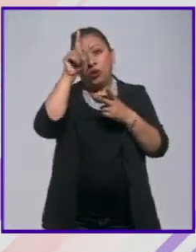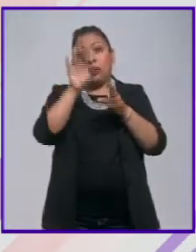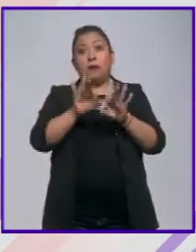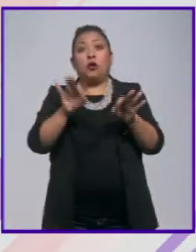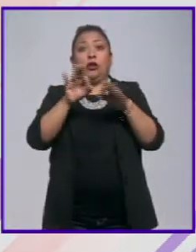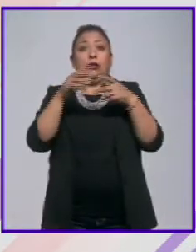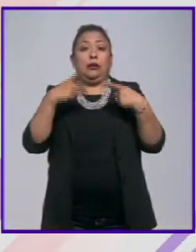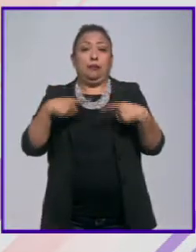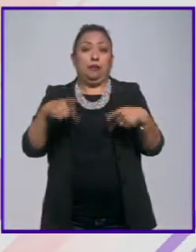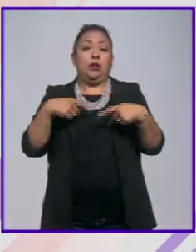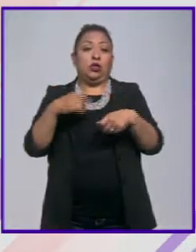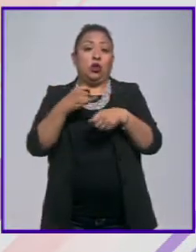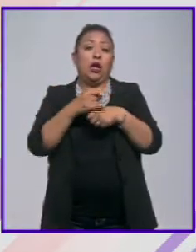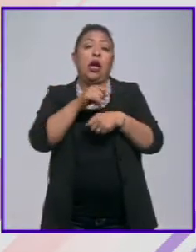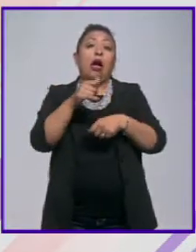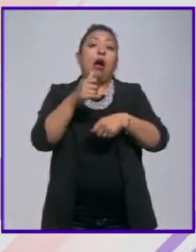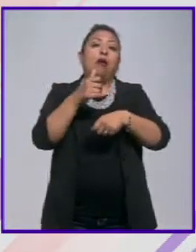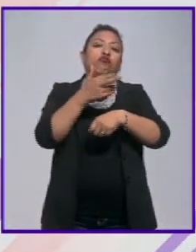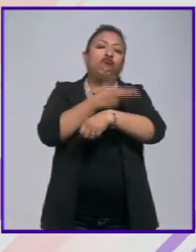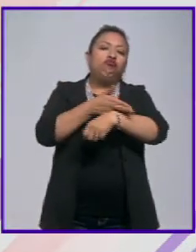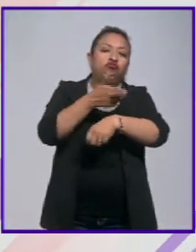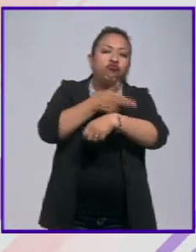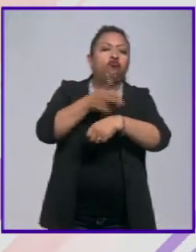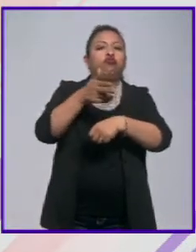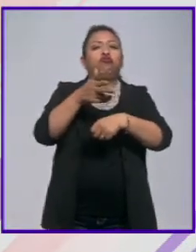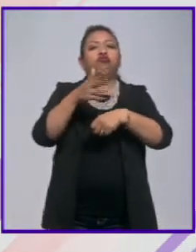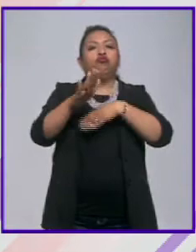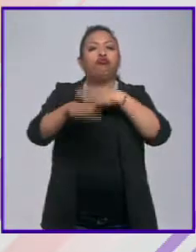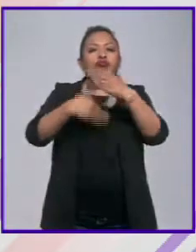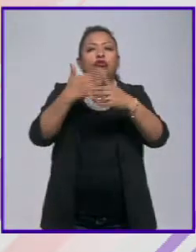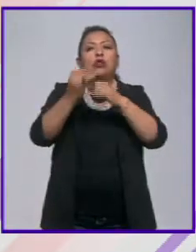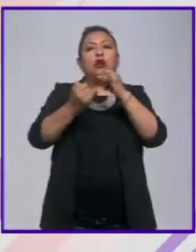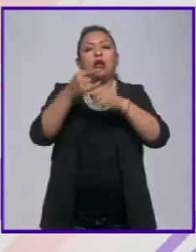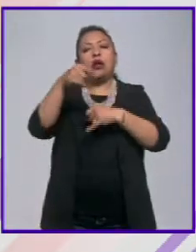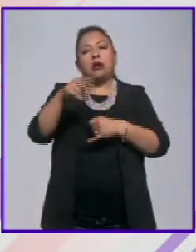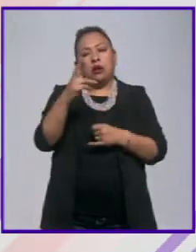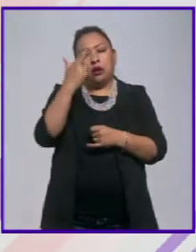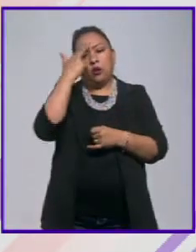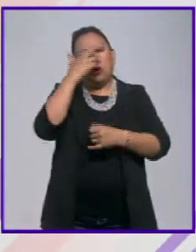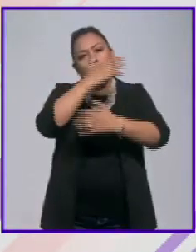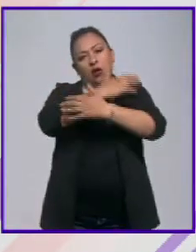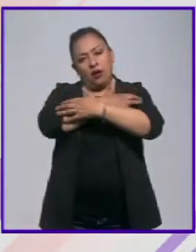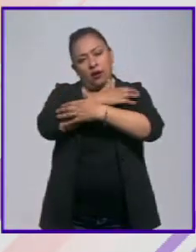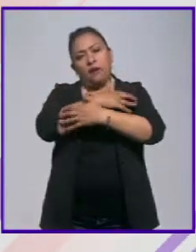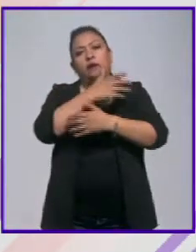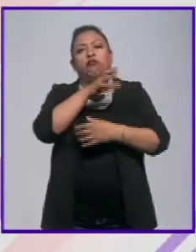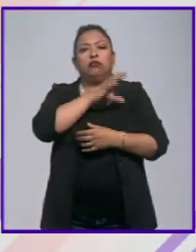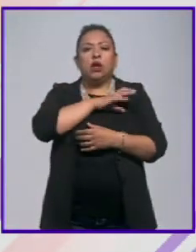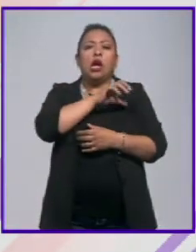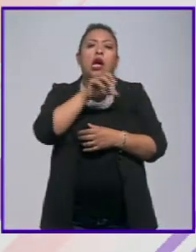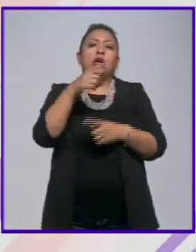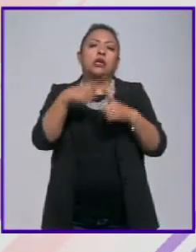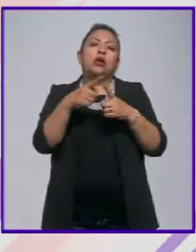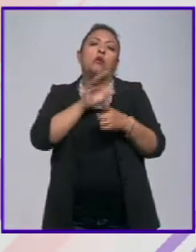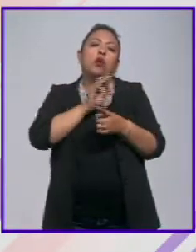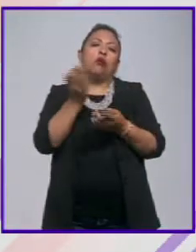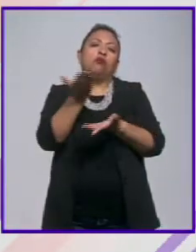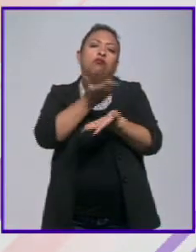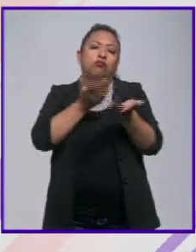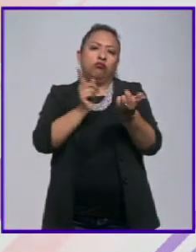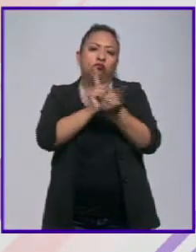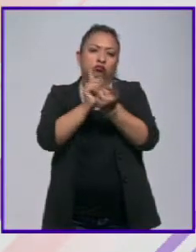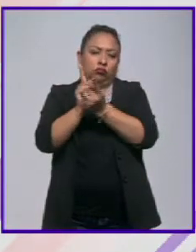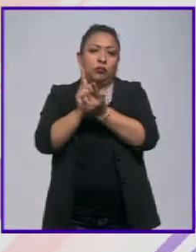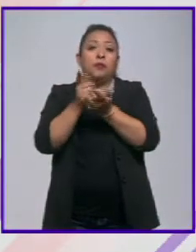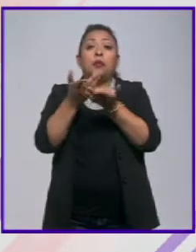de la diplomacia mexicana, vaya pues desde aquí un recuerdo y un abrazo fraterno a quienes pudieron y pudimos convivir. con